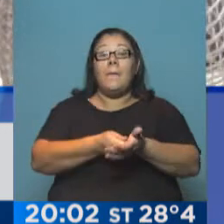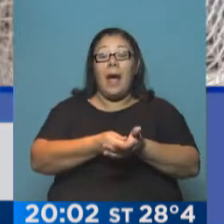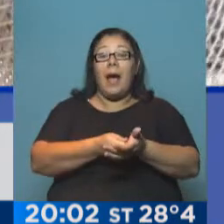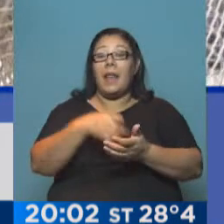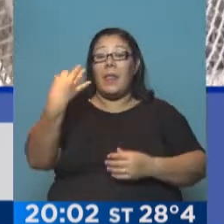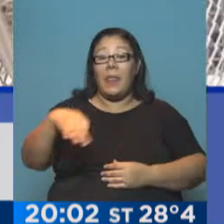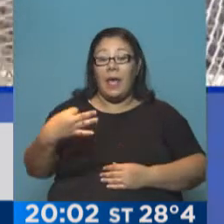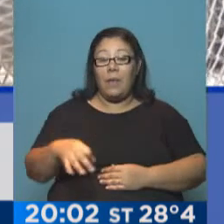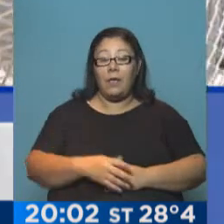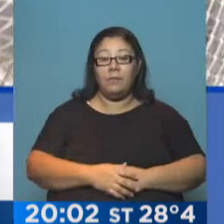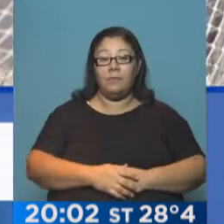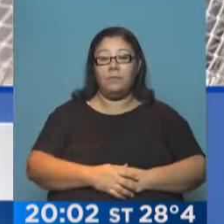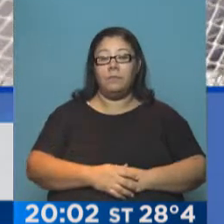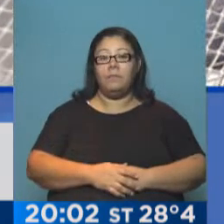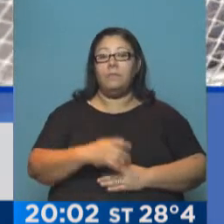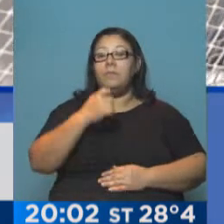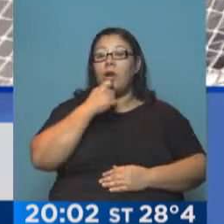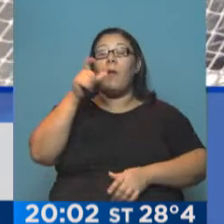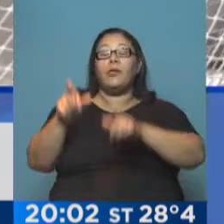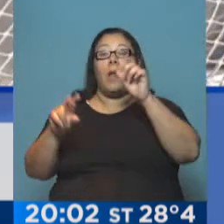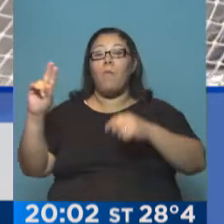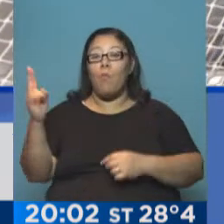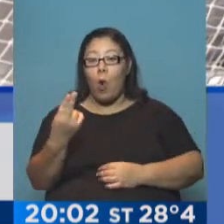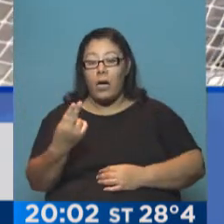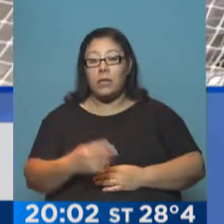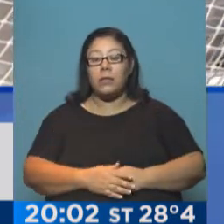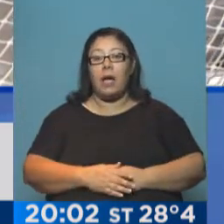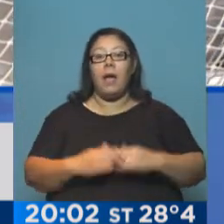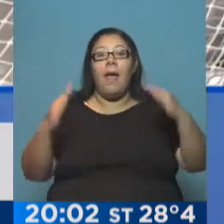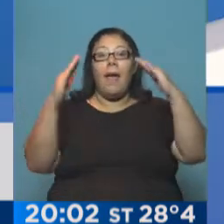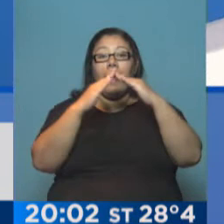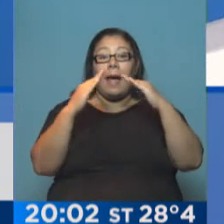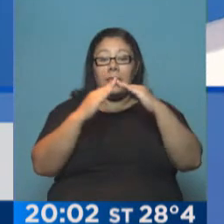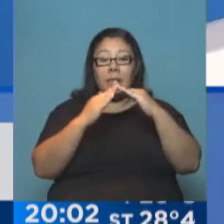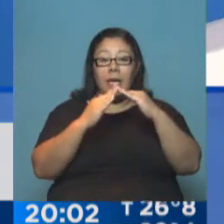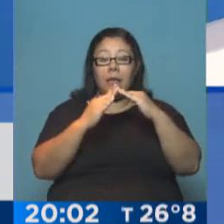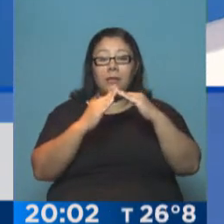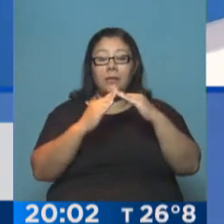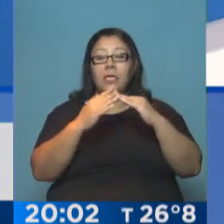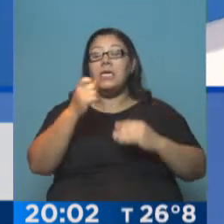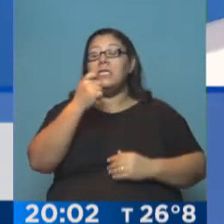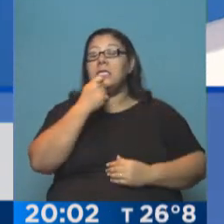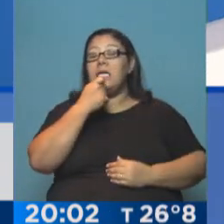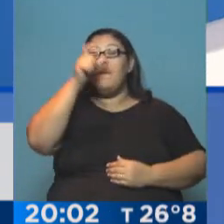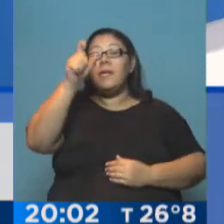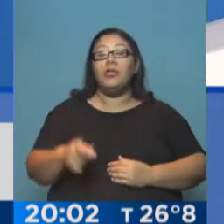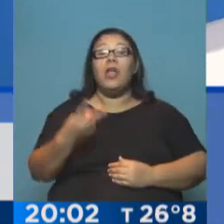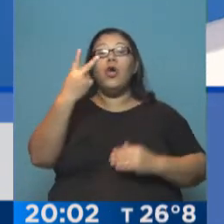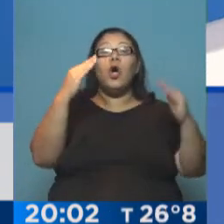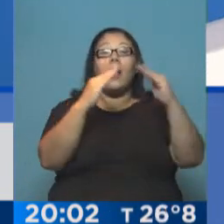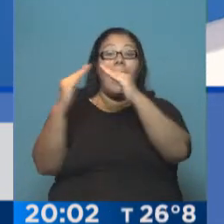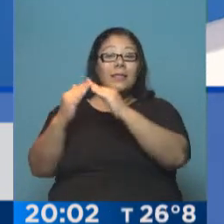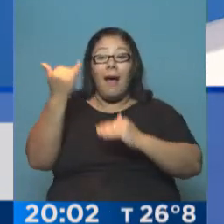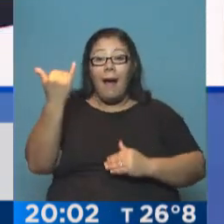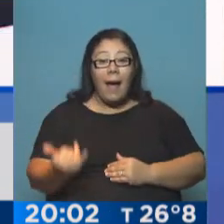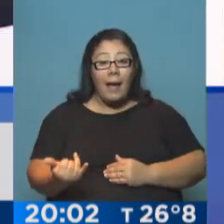decirlo, se hace un cruce con el padrón de fallecidos, registro de la propiedad inmueble, quien tiene más de dos o más de un inmueble, el